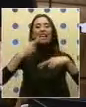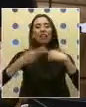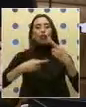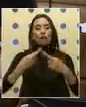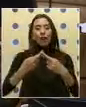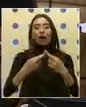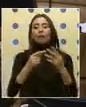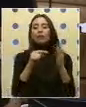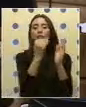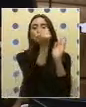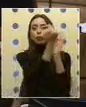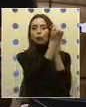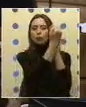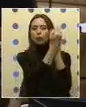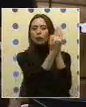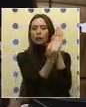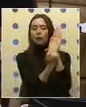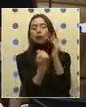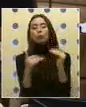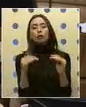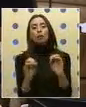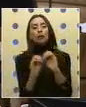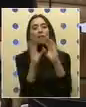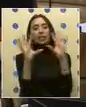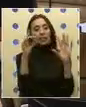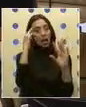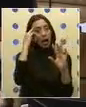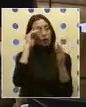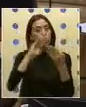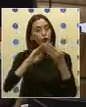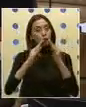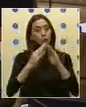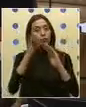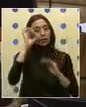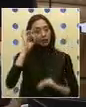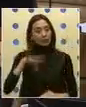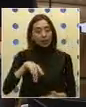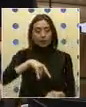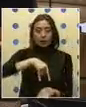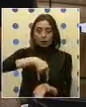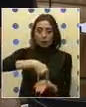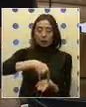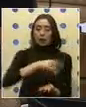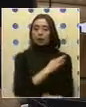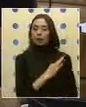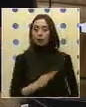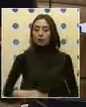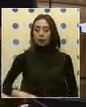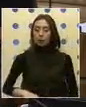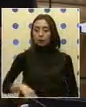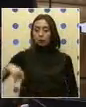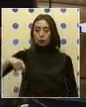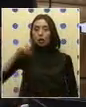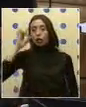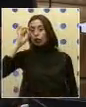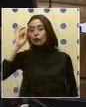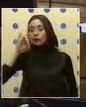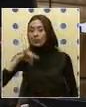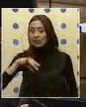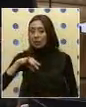parámetros que creo que es importante para claridad de la comunidad saber, y que el Parlamento y los parlamentarios, diputados, sepan.